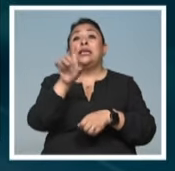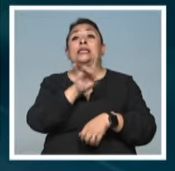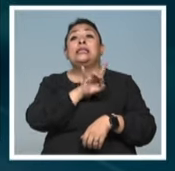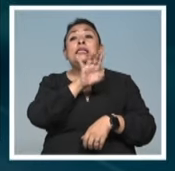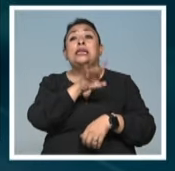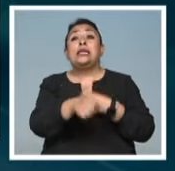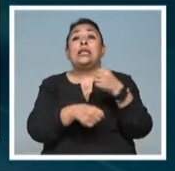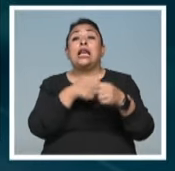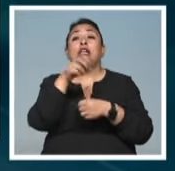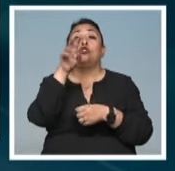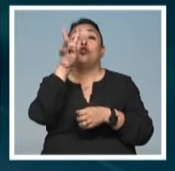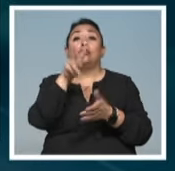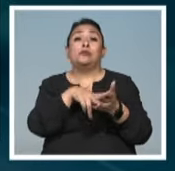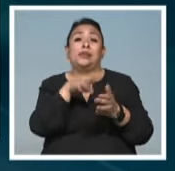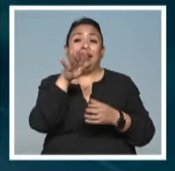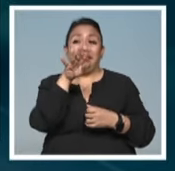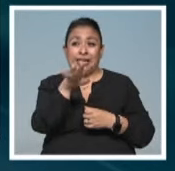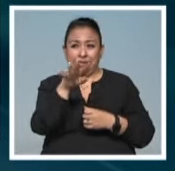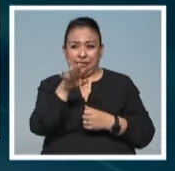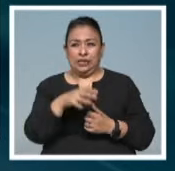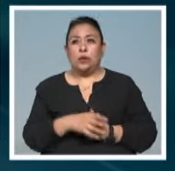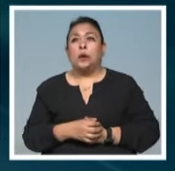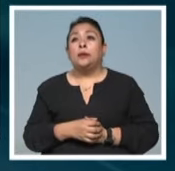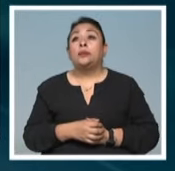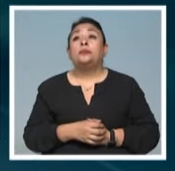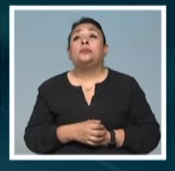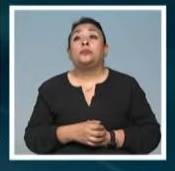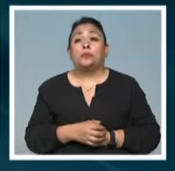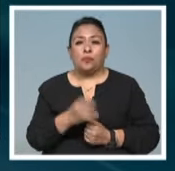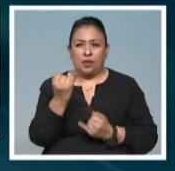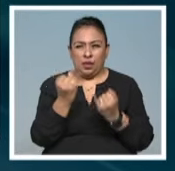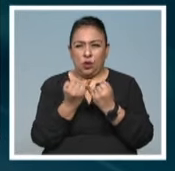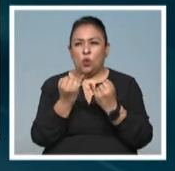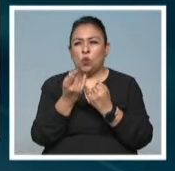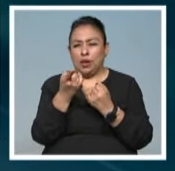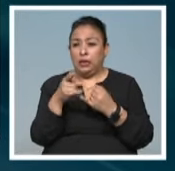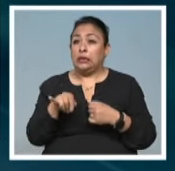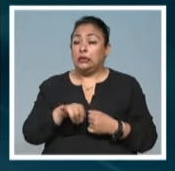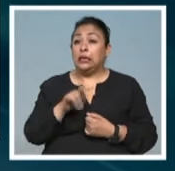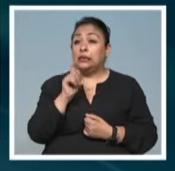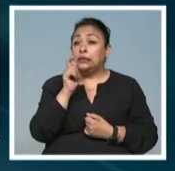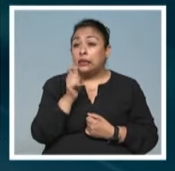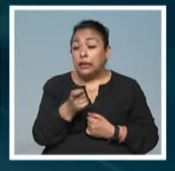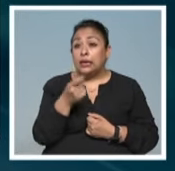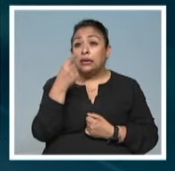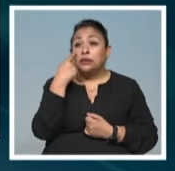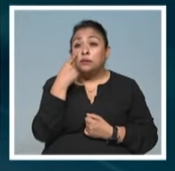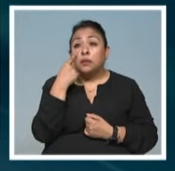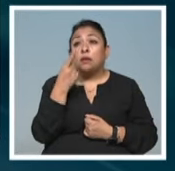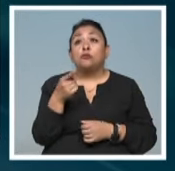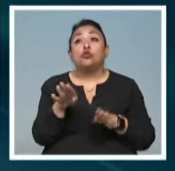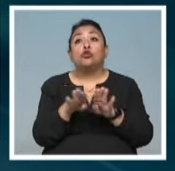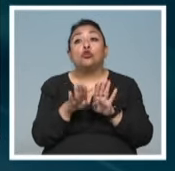en 2019. Hay también ahí un contrapunto muy interesante que muestra la forma en que